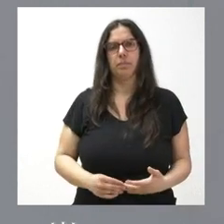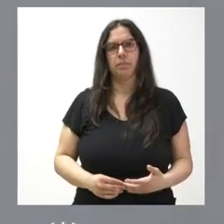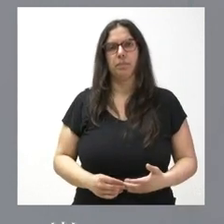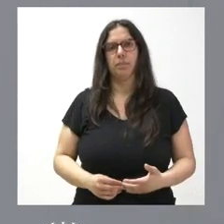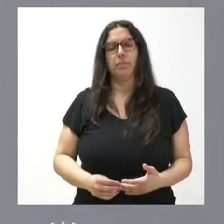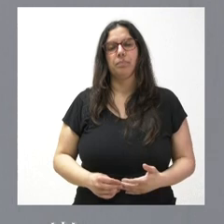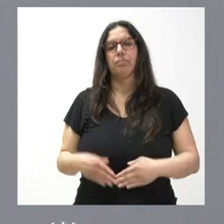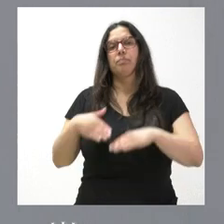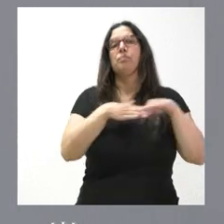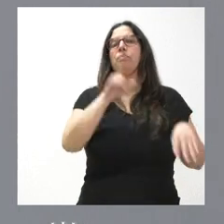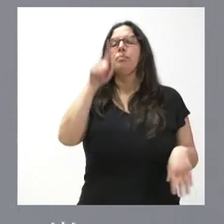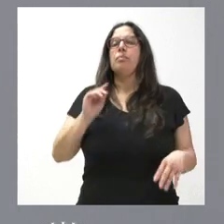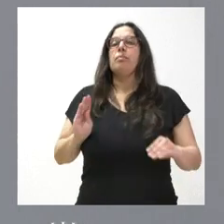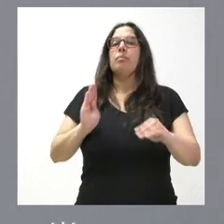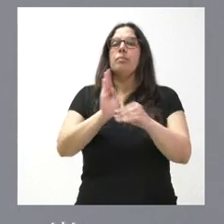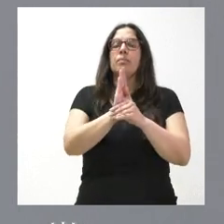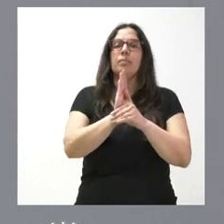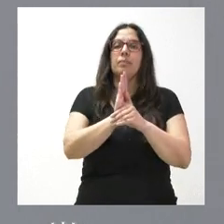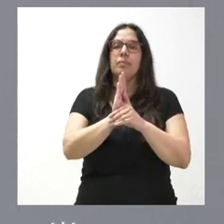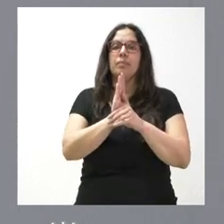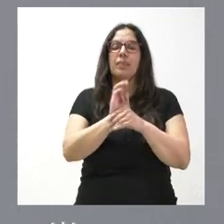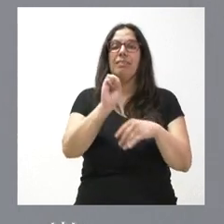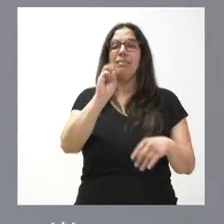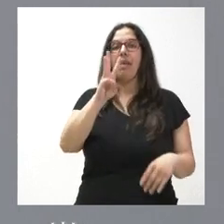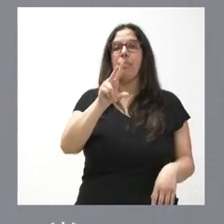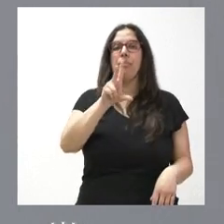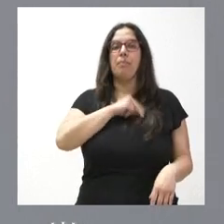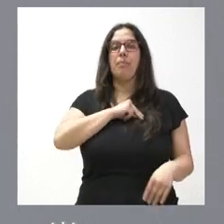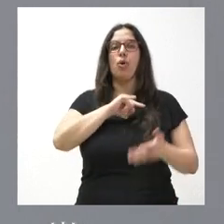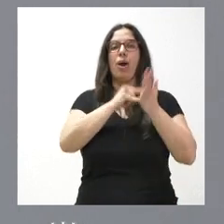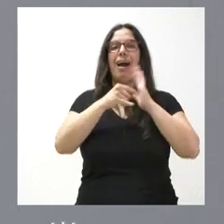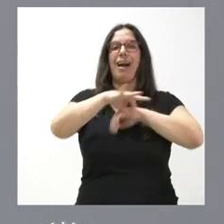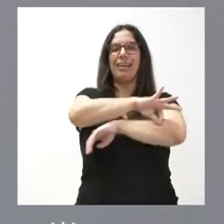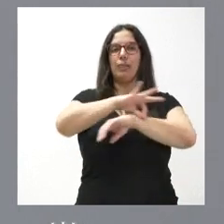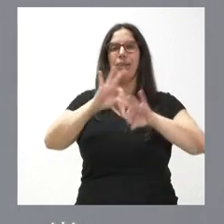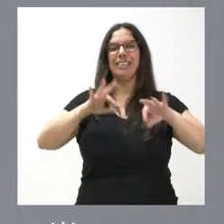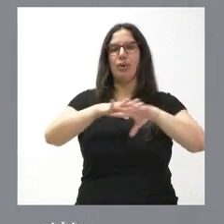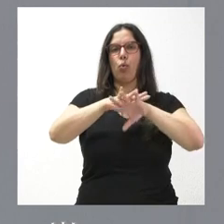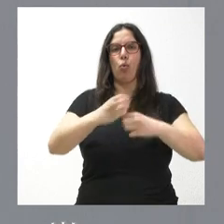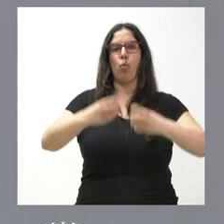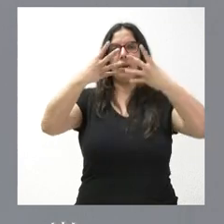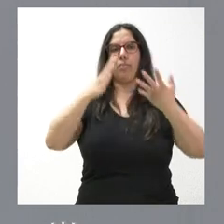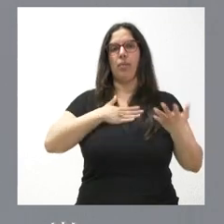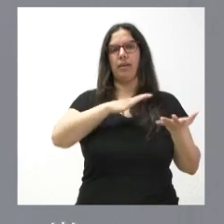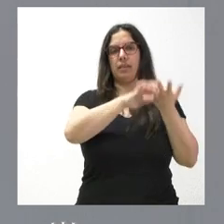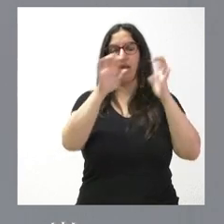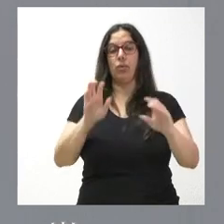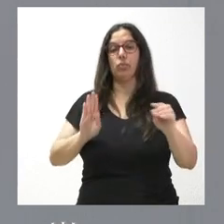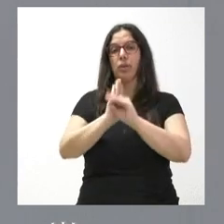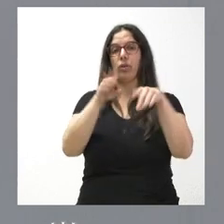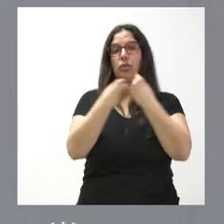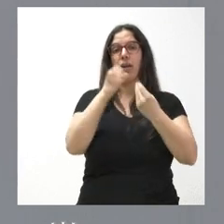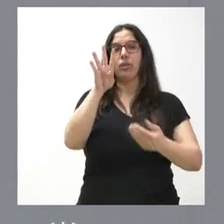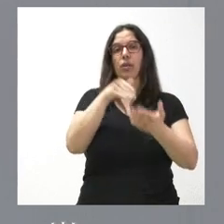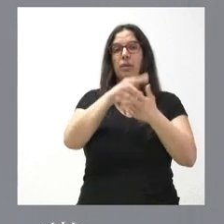Se financian los decimoterceros premios de arquitectura y urbanismo de Castilla y León. Es una subvención de 14.000 euros que se